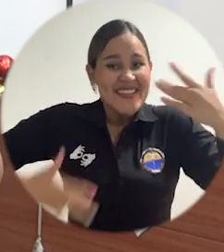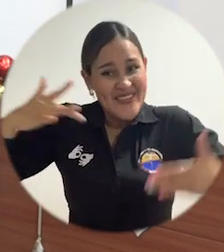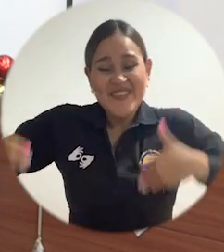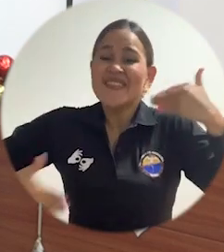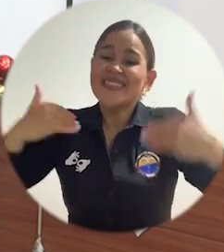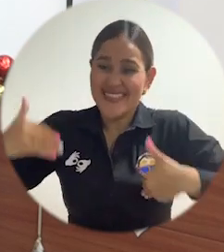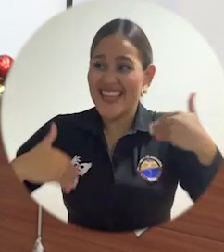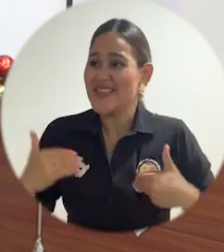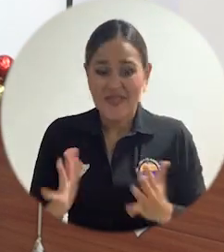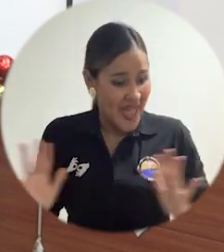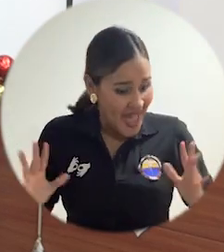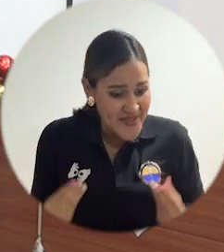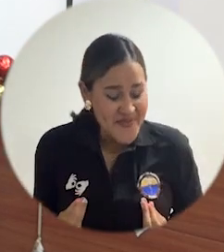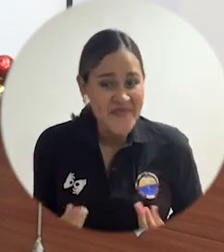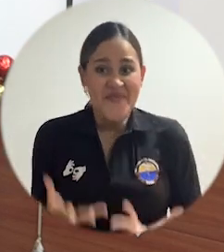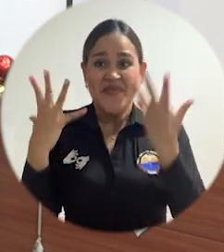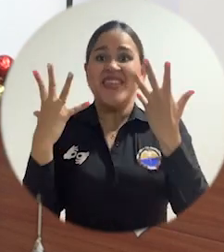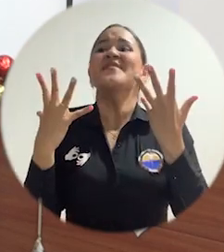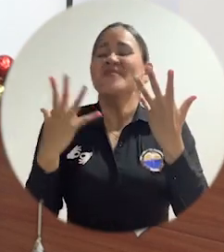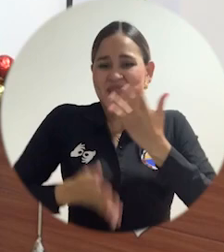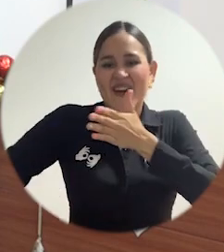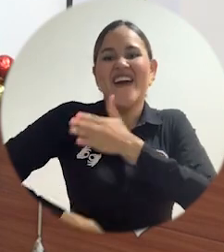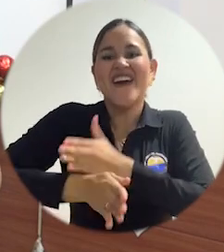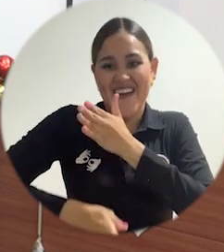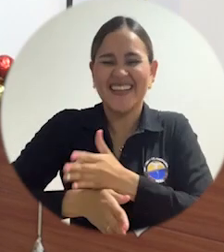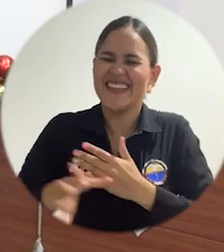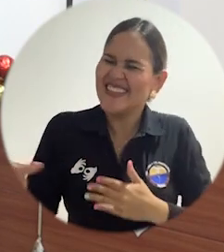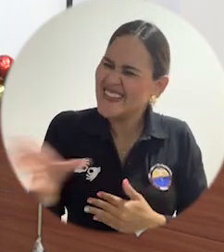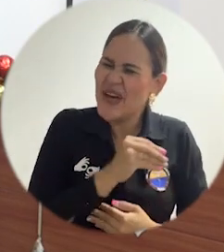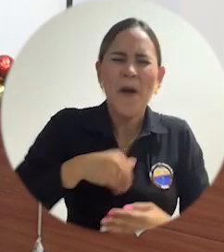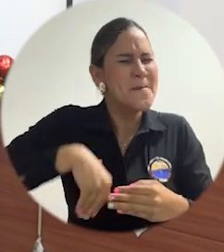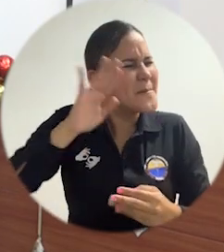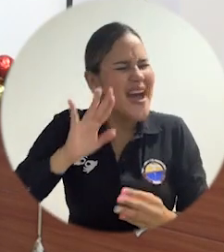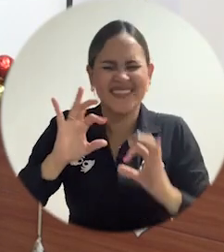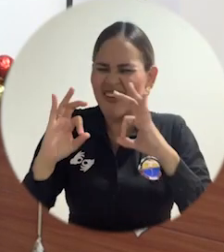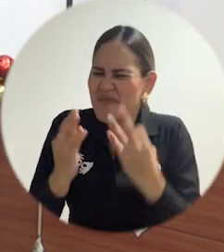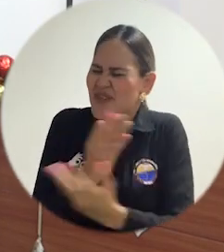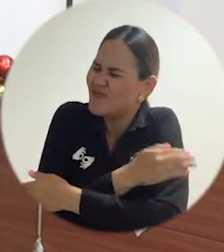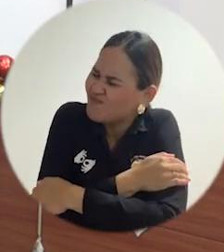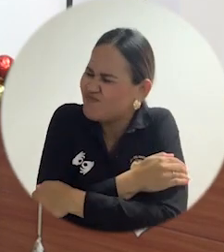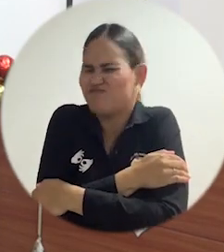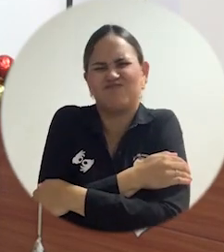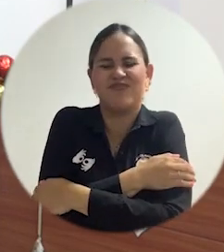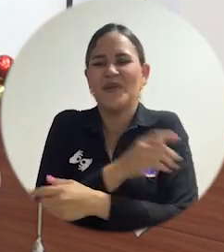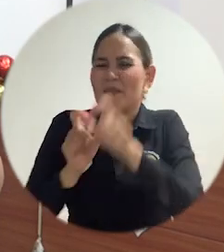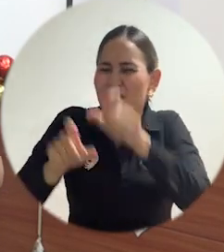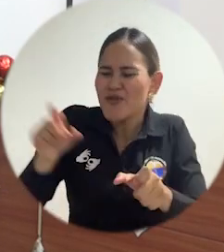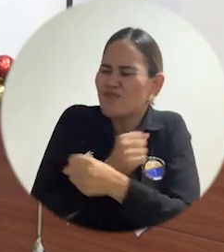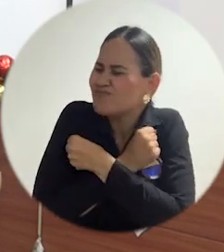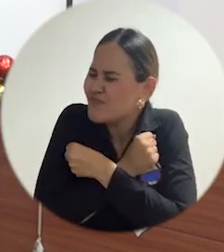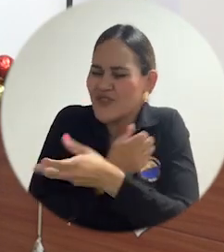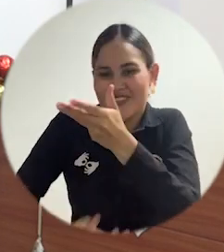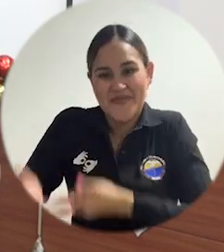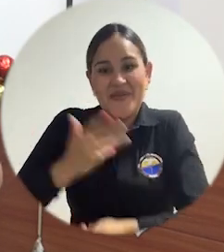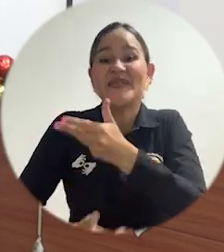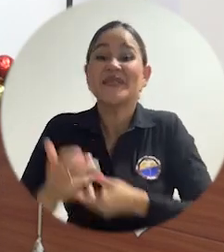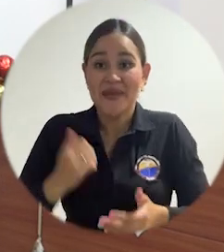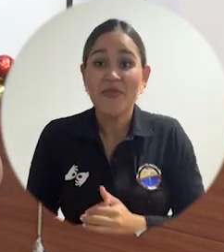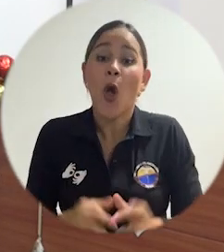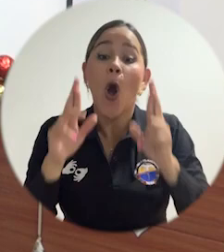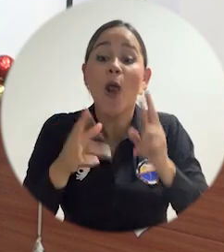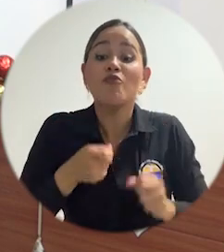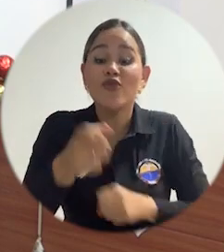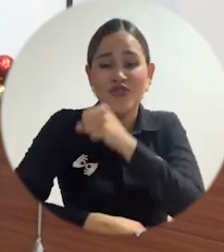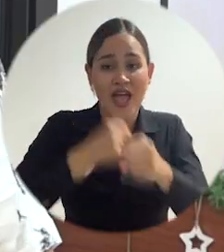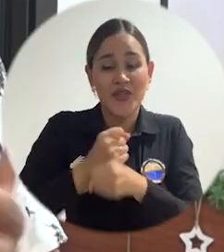sentir la alegría y el gozo que da tener un año más de vida, pero sobre todo disfrutar en el espíritu fraterno y solidario de compartir